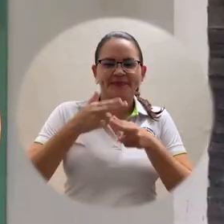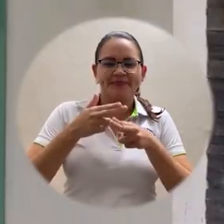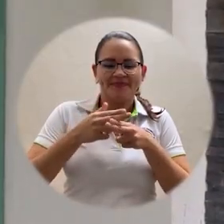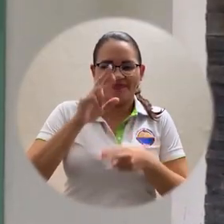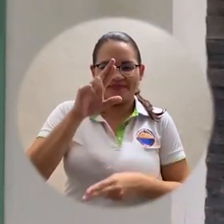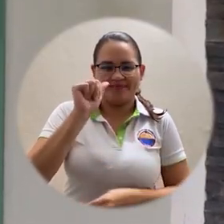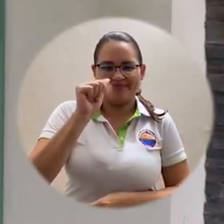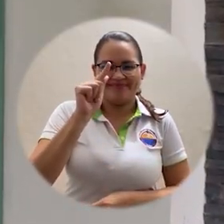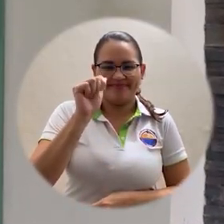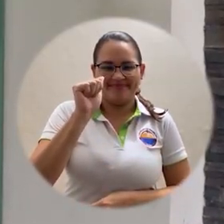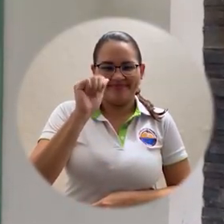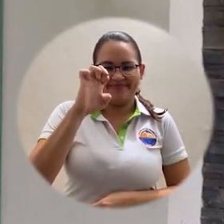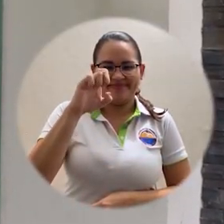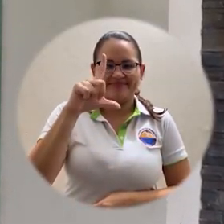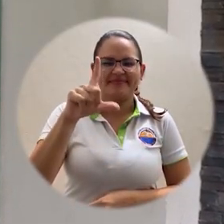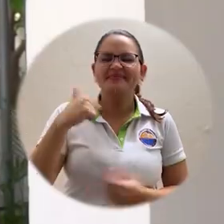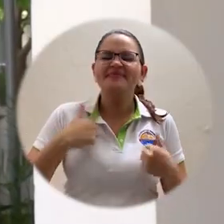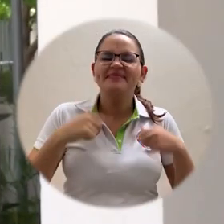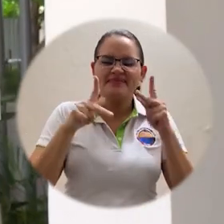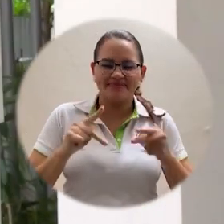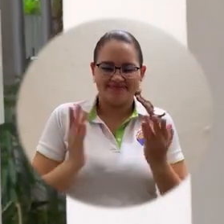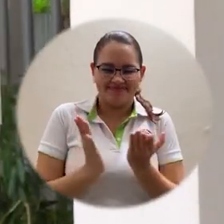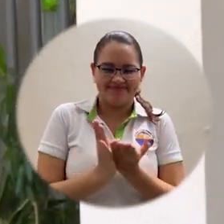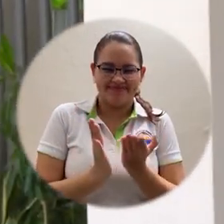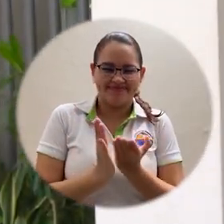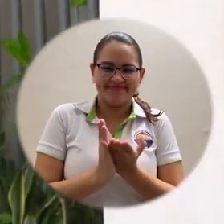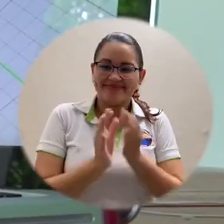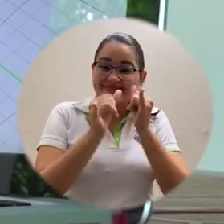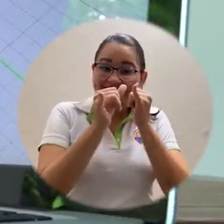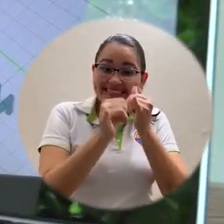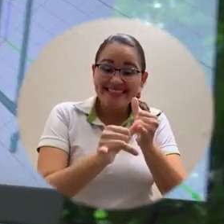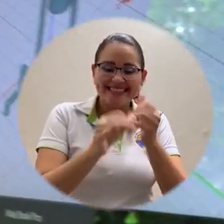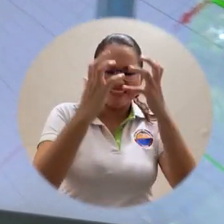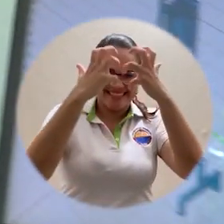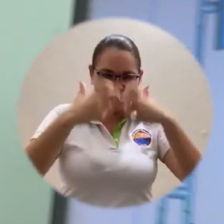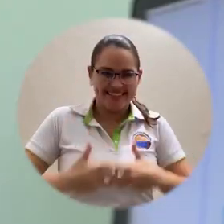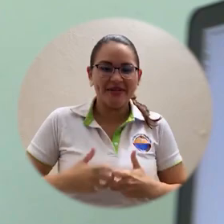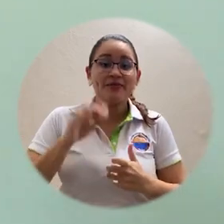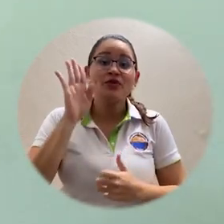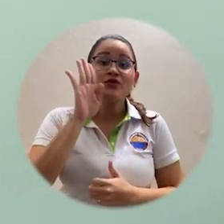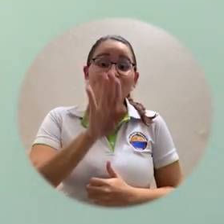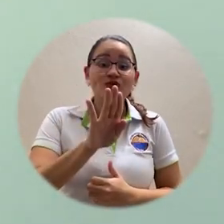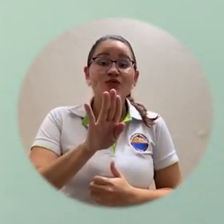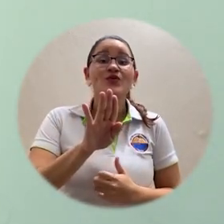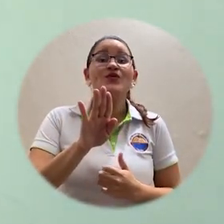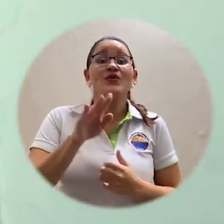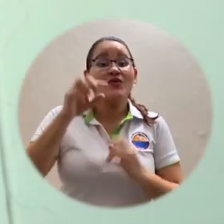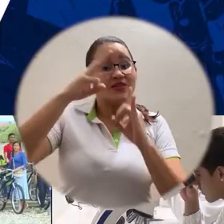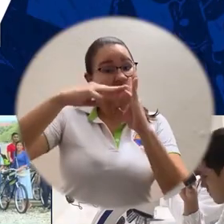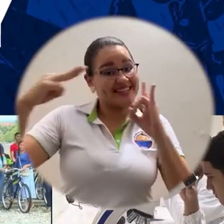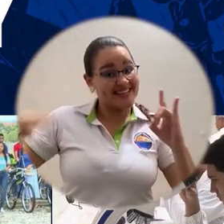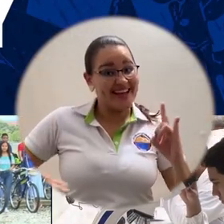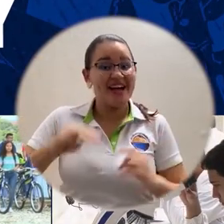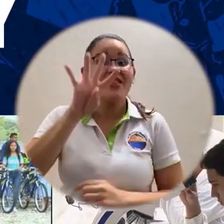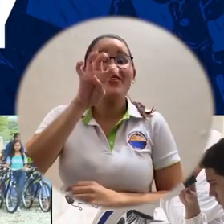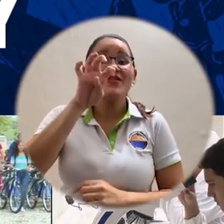Mi nombre es Rafael Jesús Cortés Suárez, soy estudiante de Ingeniería Industrial de la Universidad del Magdalena, noveno semestre.